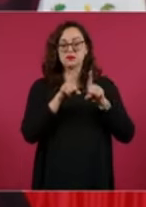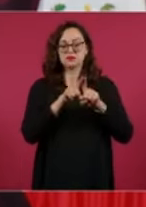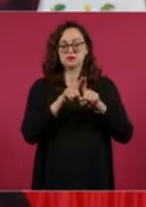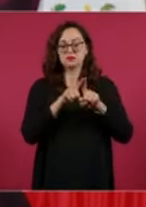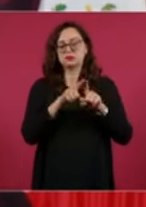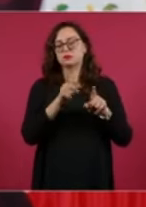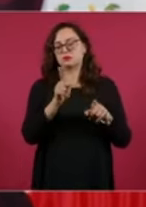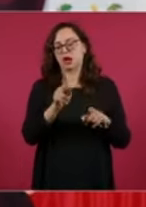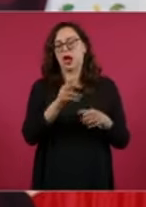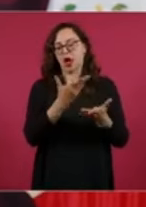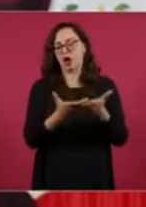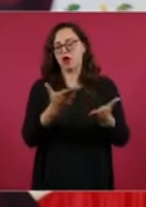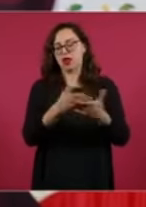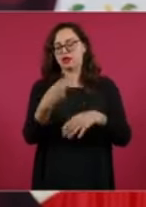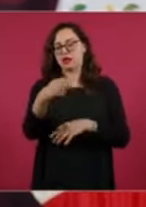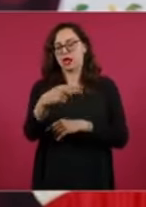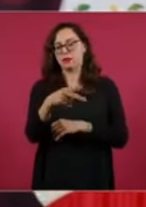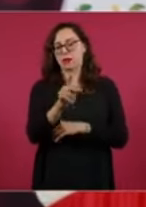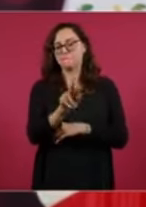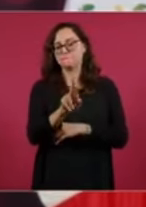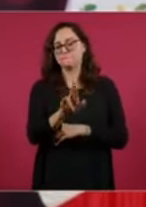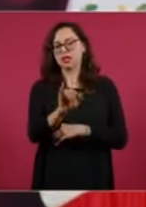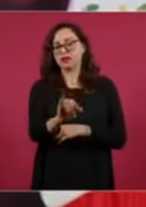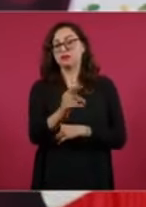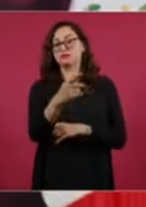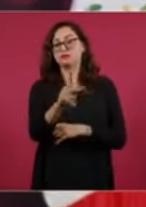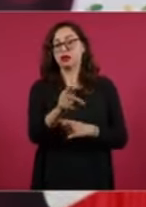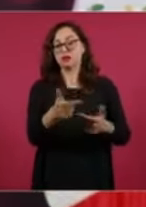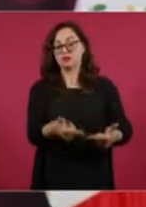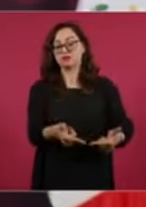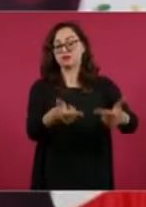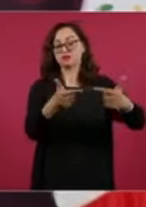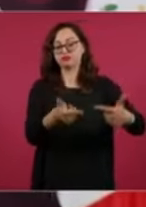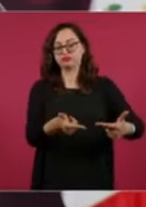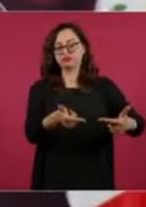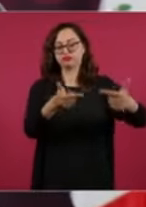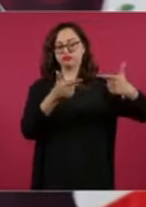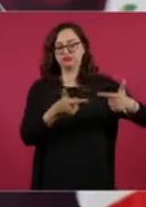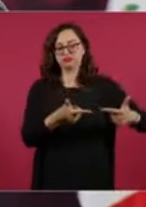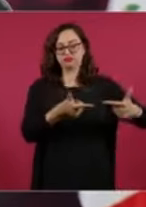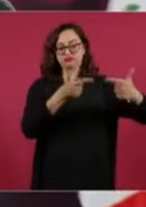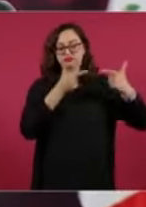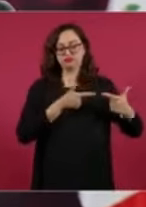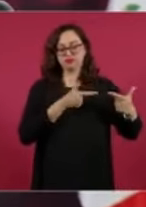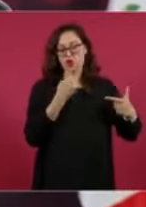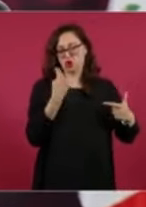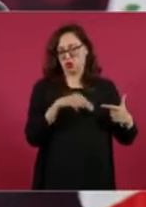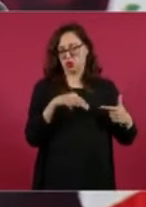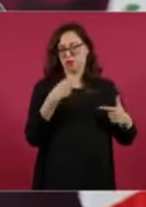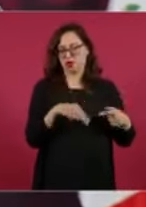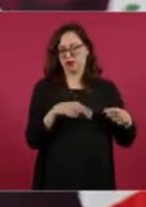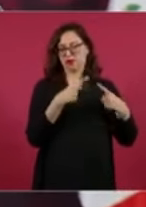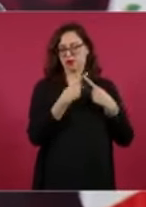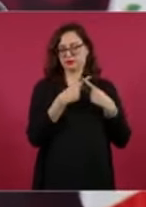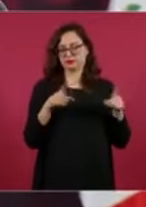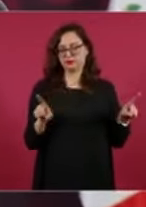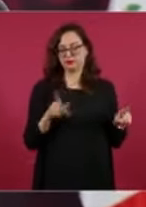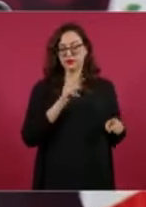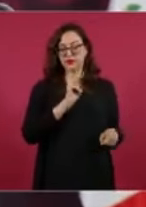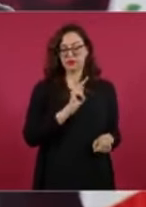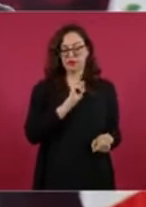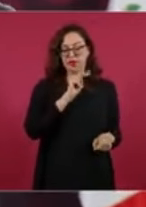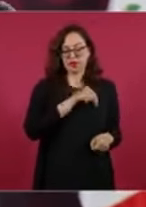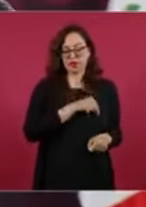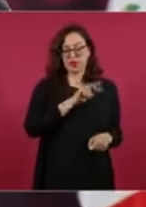porque con él pasa de PNR